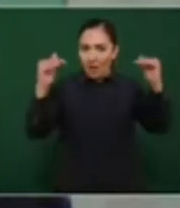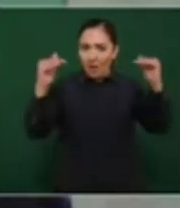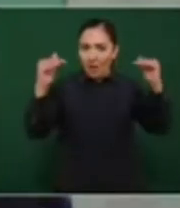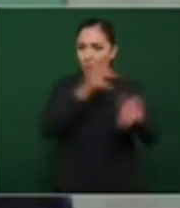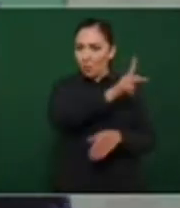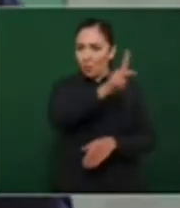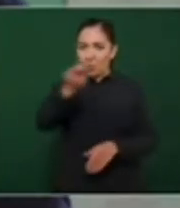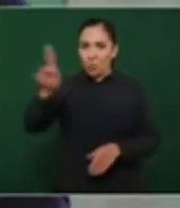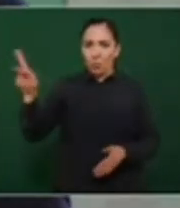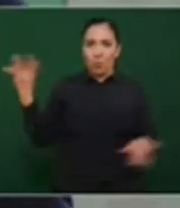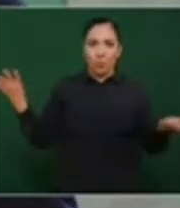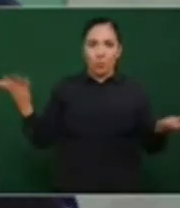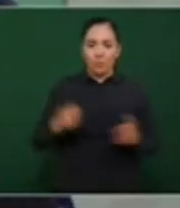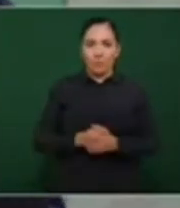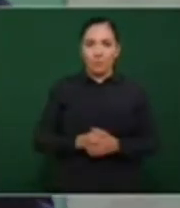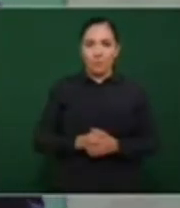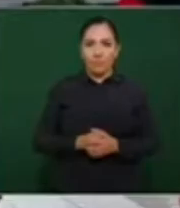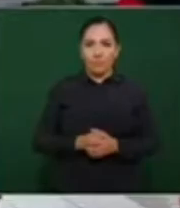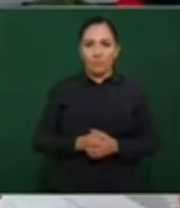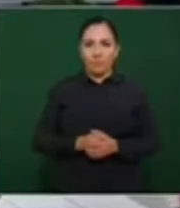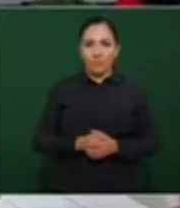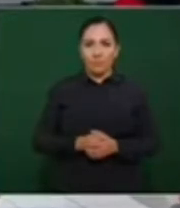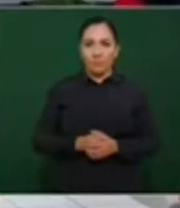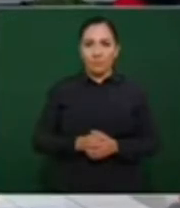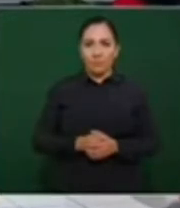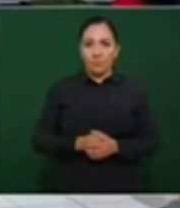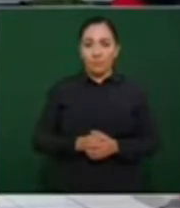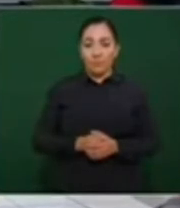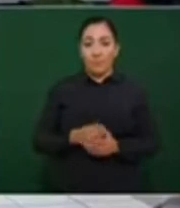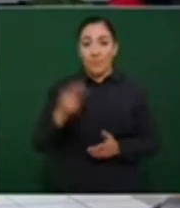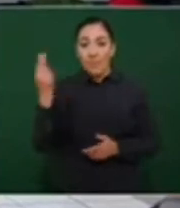¿No? ¿Se tiene que silenciar el presidente?